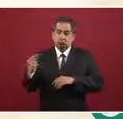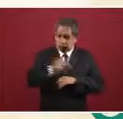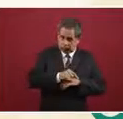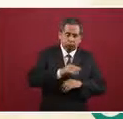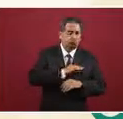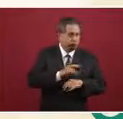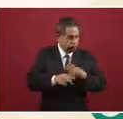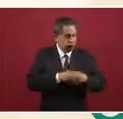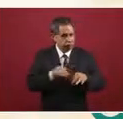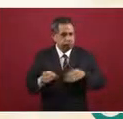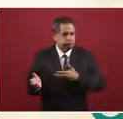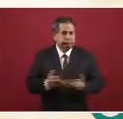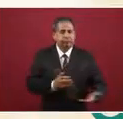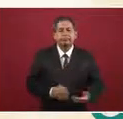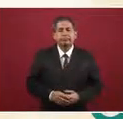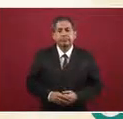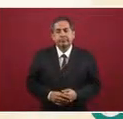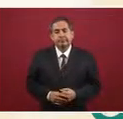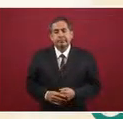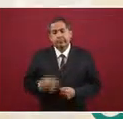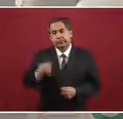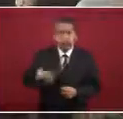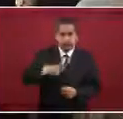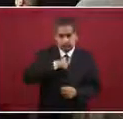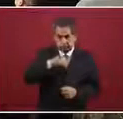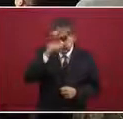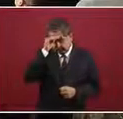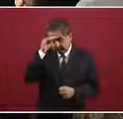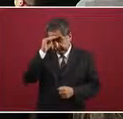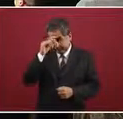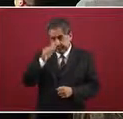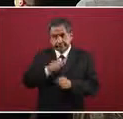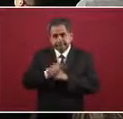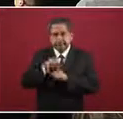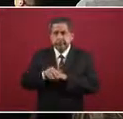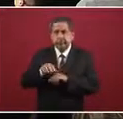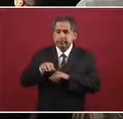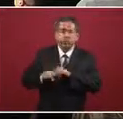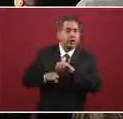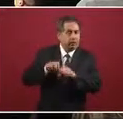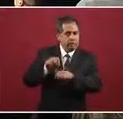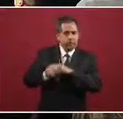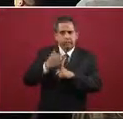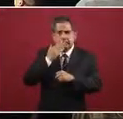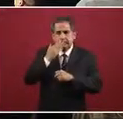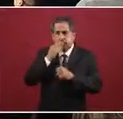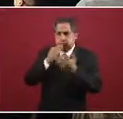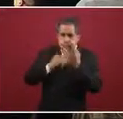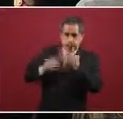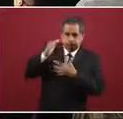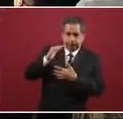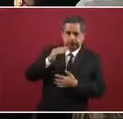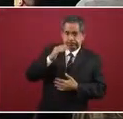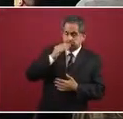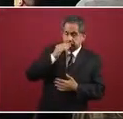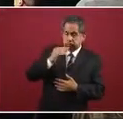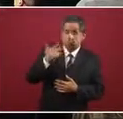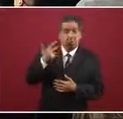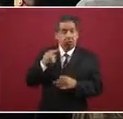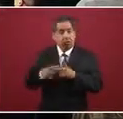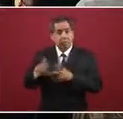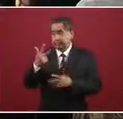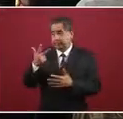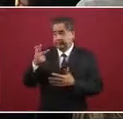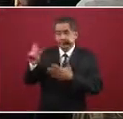trabajadores. Consideramos que parte de los logros que se han conseguido a ocho meses de distancia,